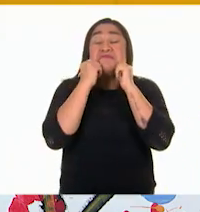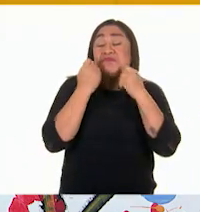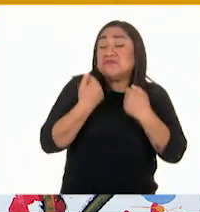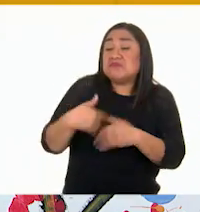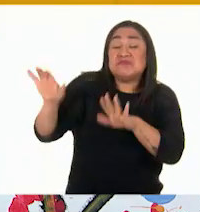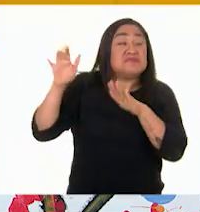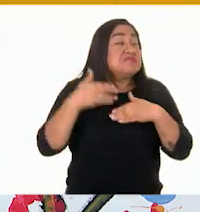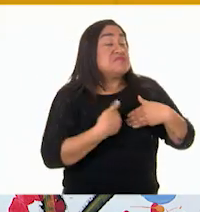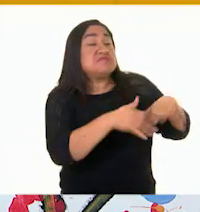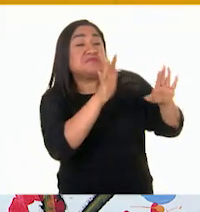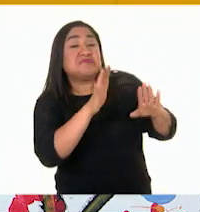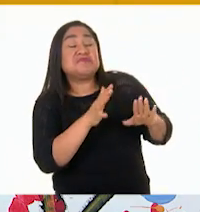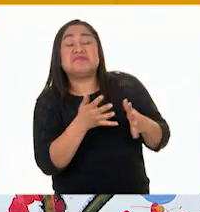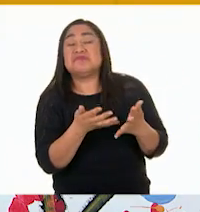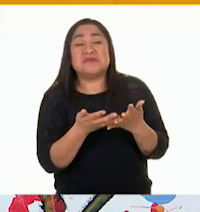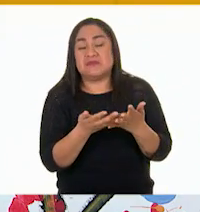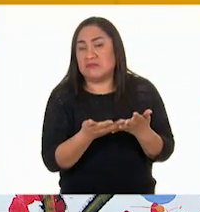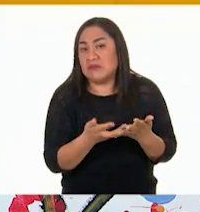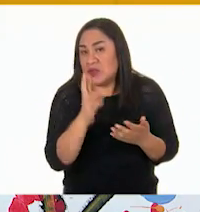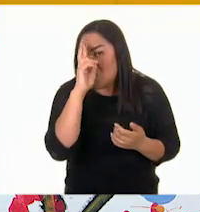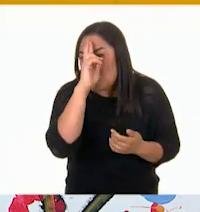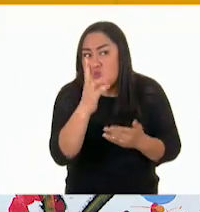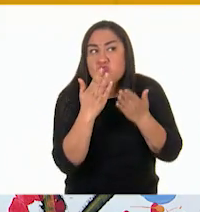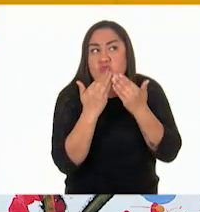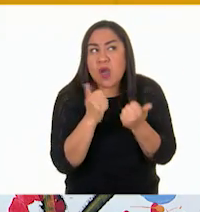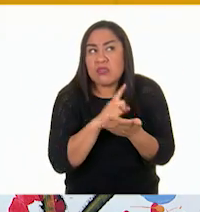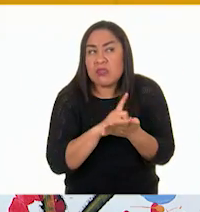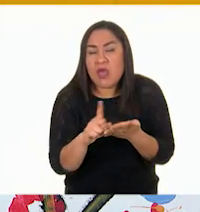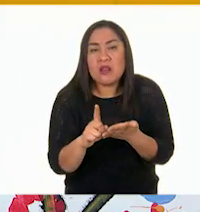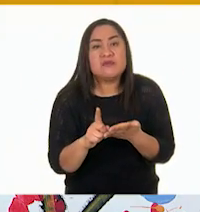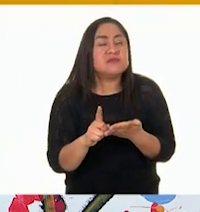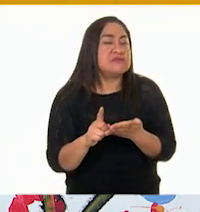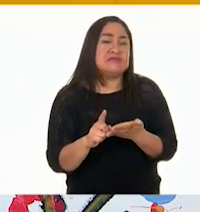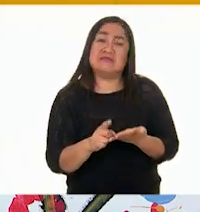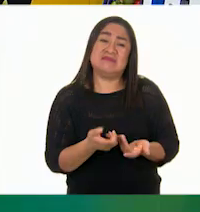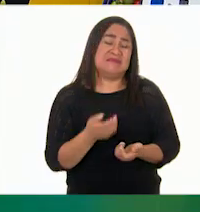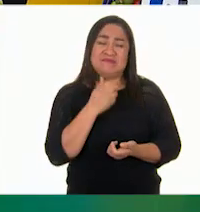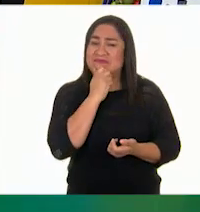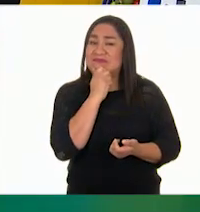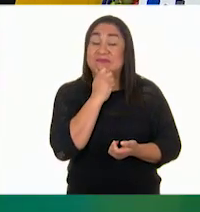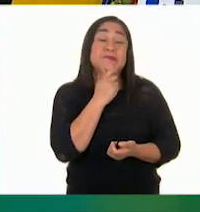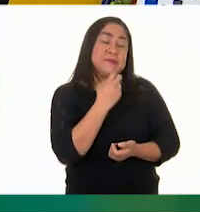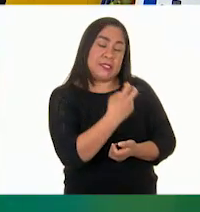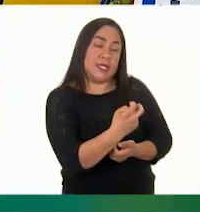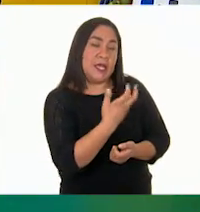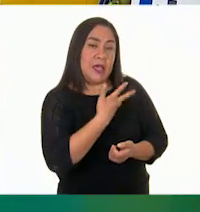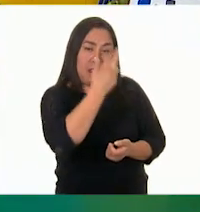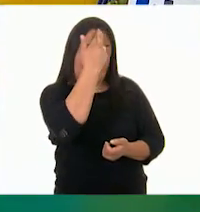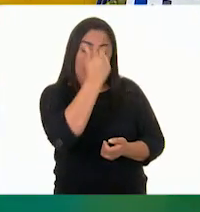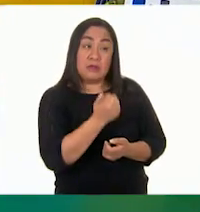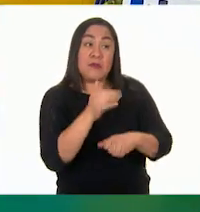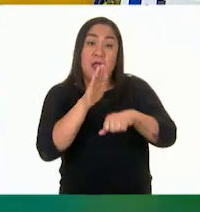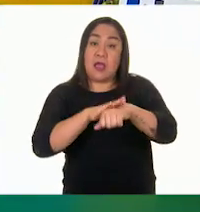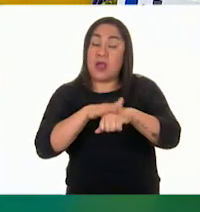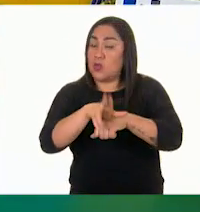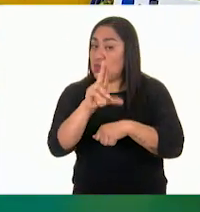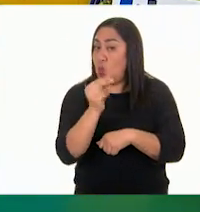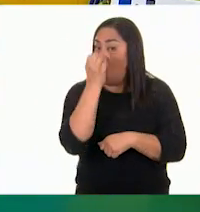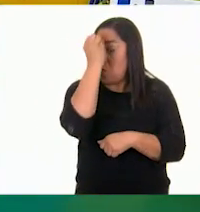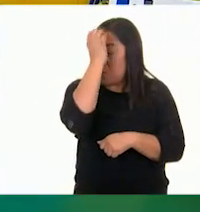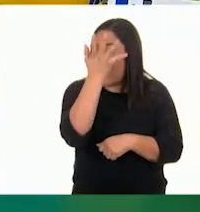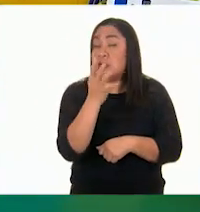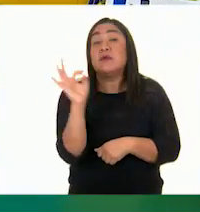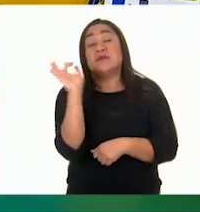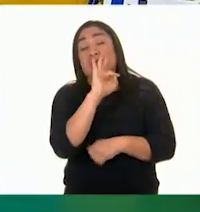eso afecta a otras y a otros, sin respetar los derechos. Así es. No debemos olvidar nunca que no